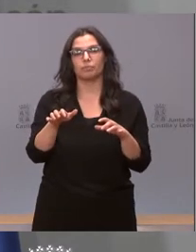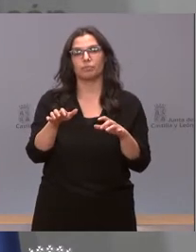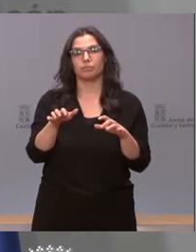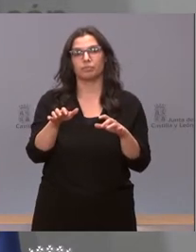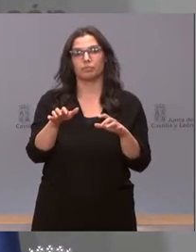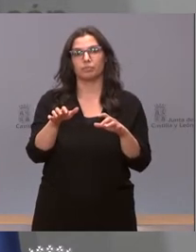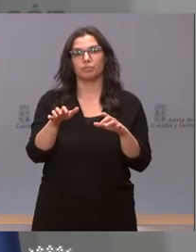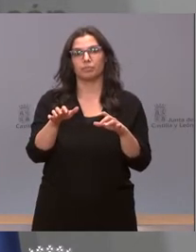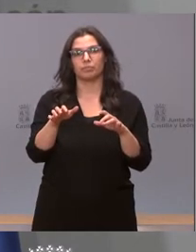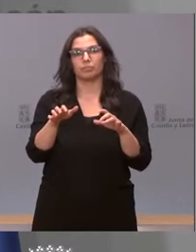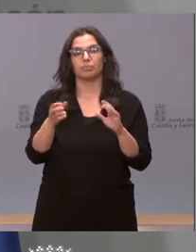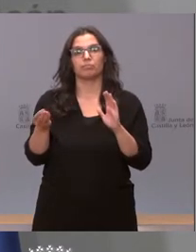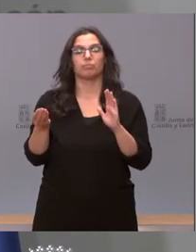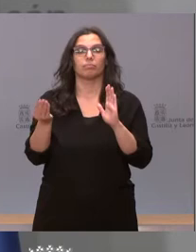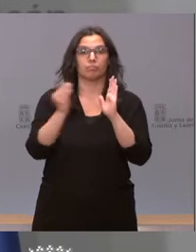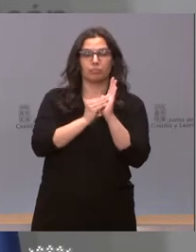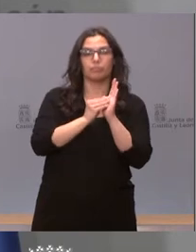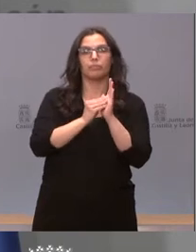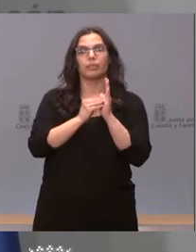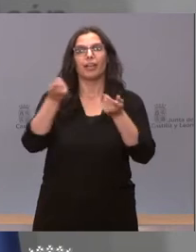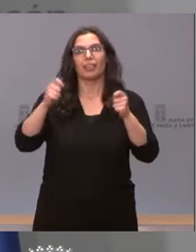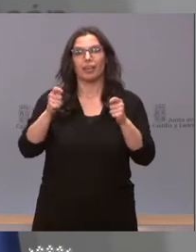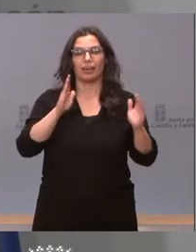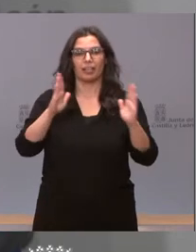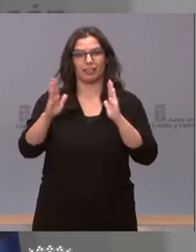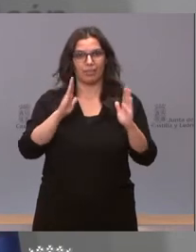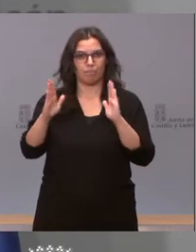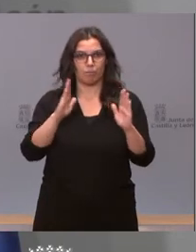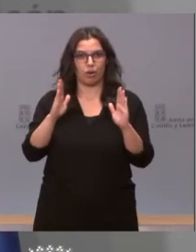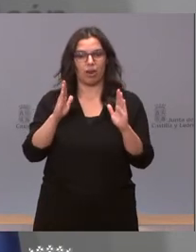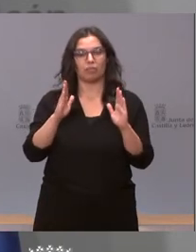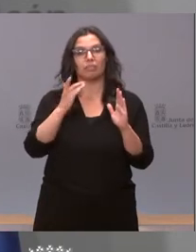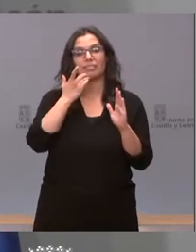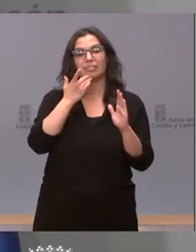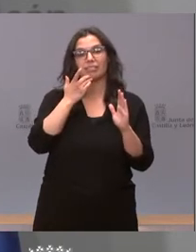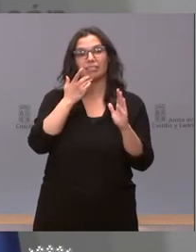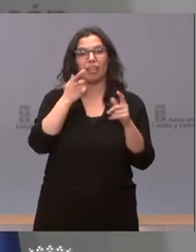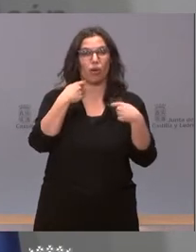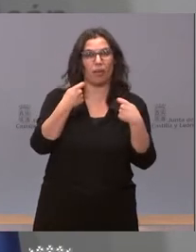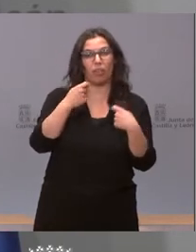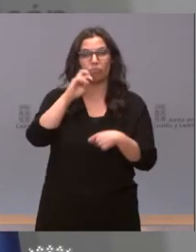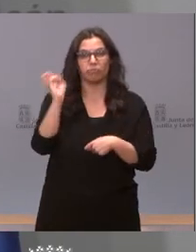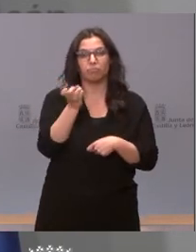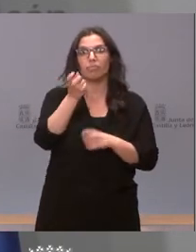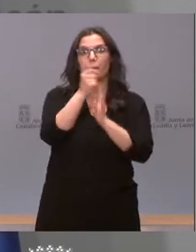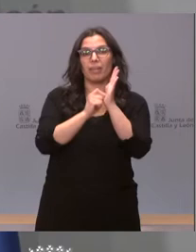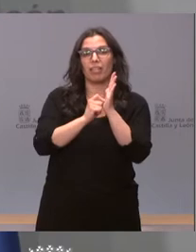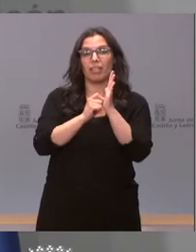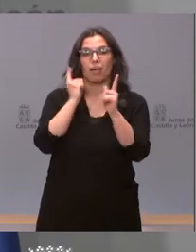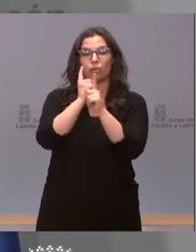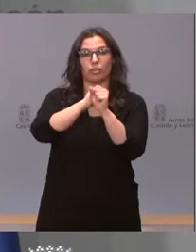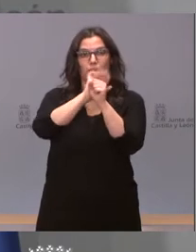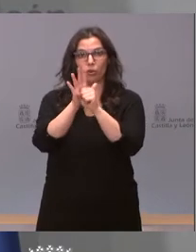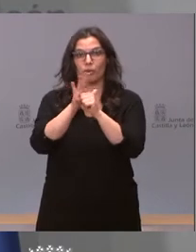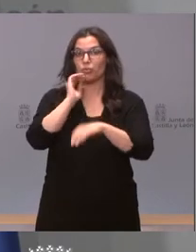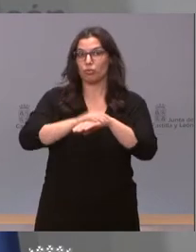cierre temporal de establecimientos al régimen sancionador por incumplir las medidas frente a la COVID